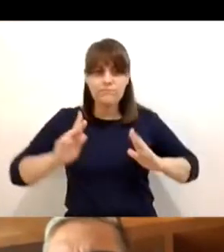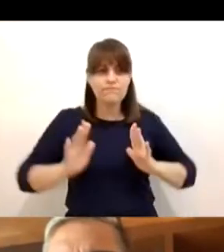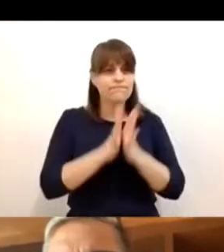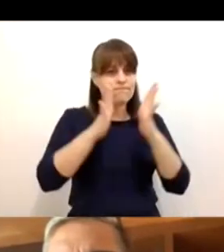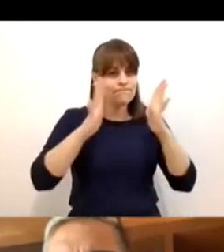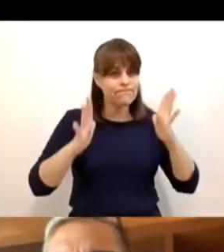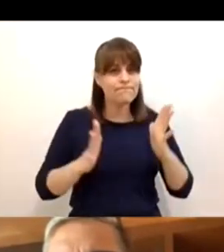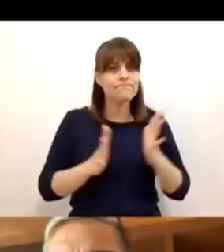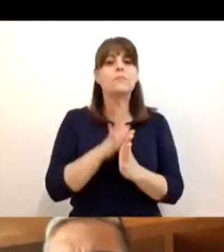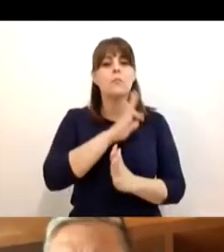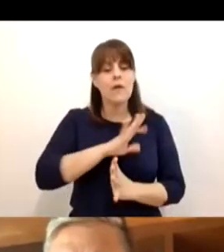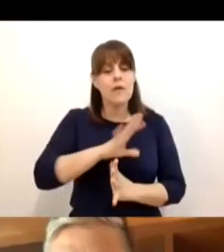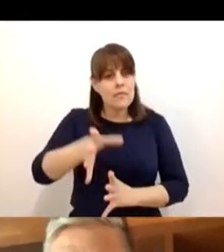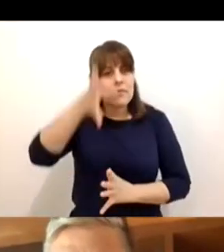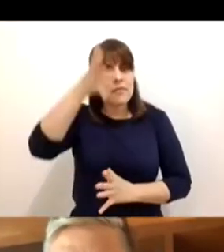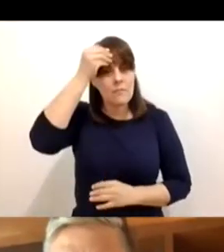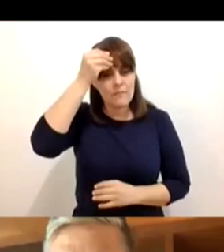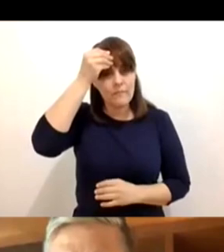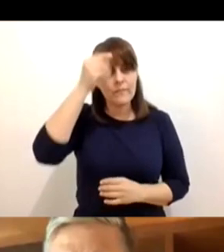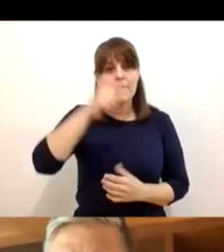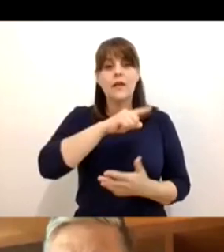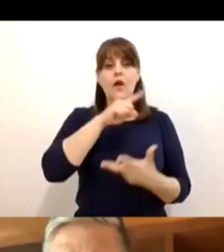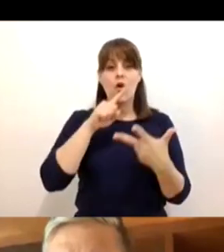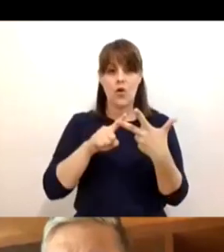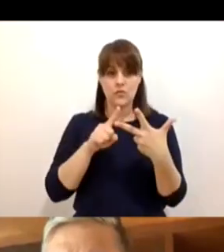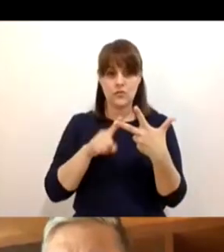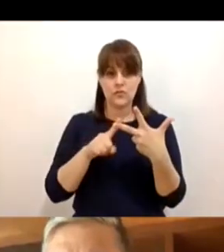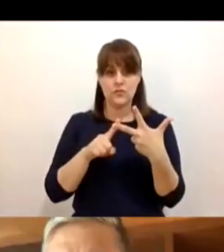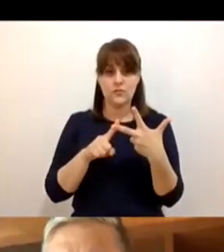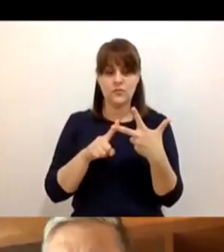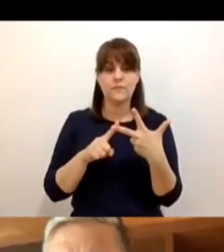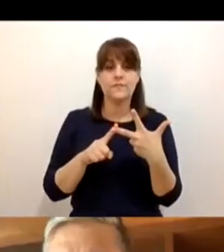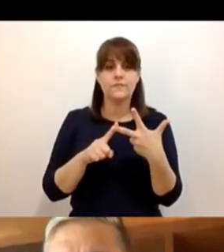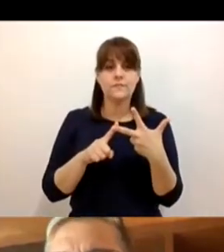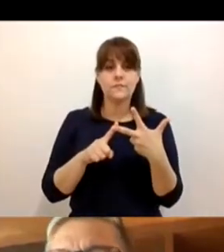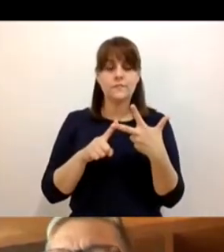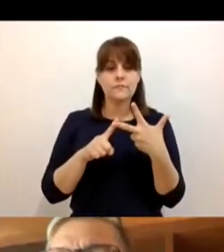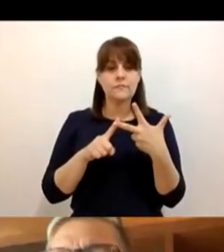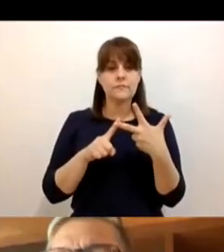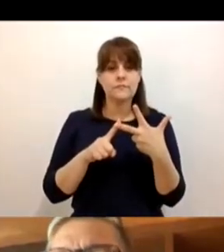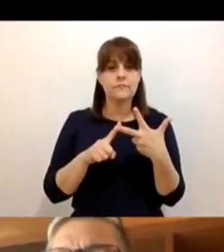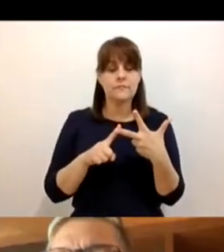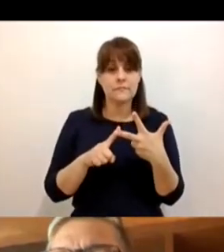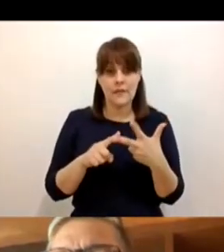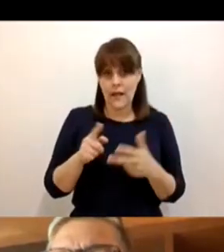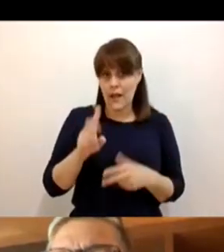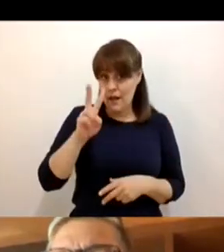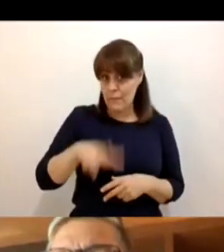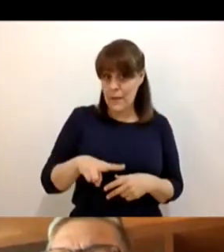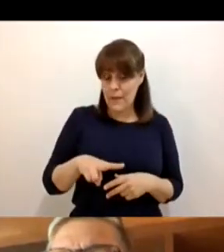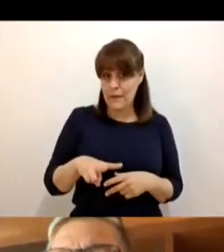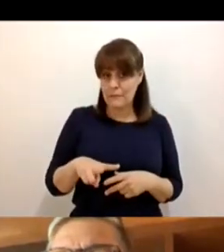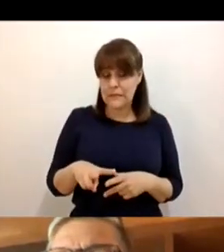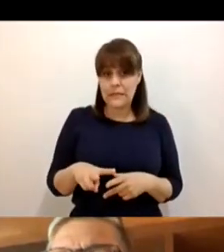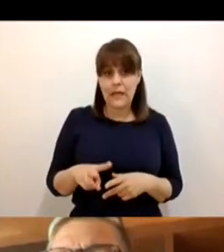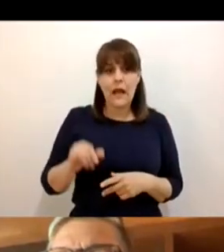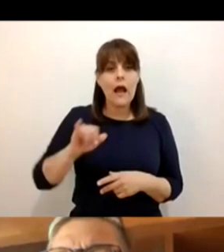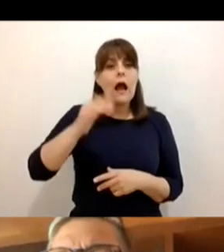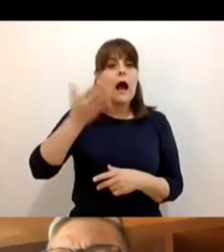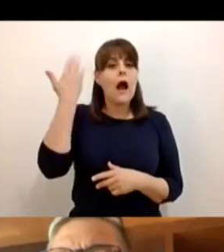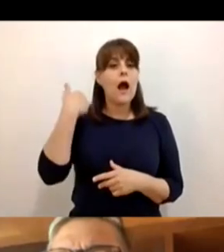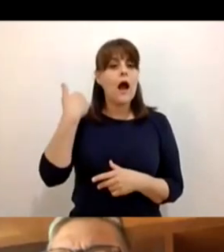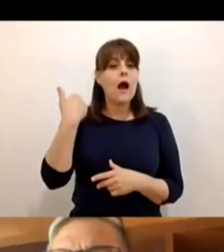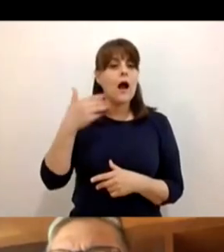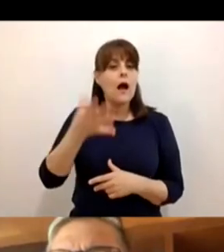aprendizaje. El octavo punto es que se aprendió como nunca el uso de herramientas